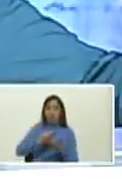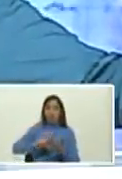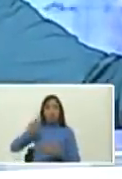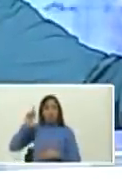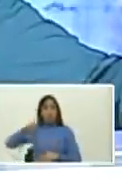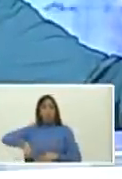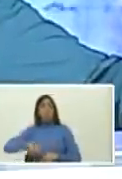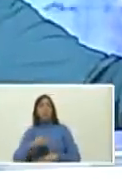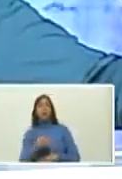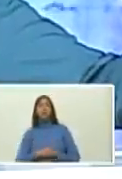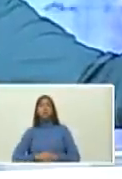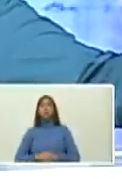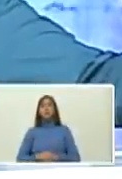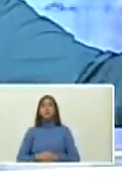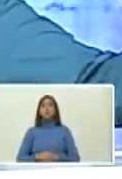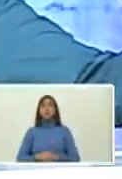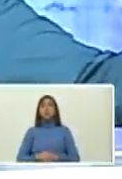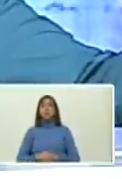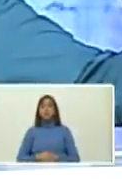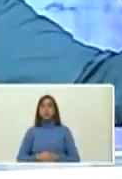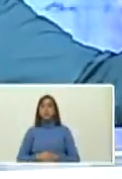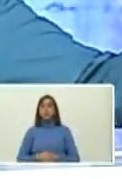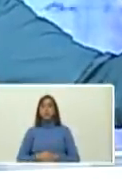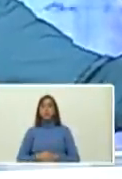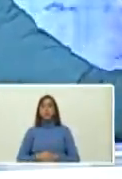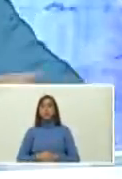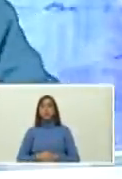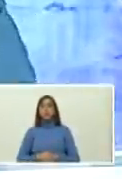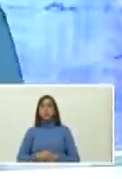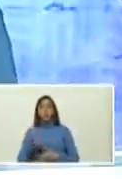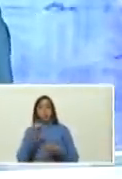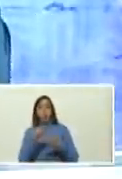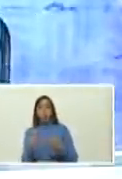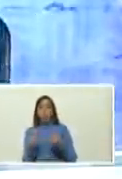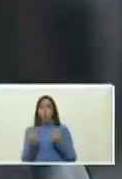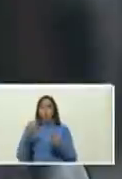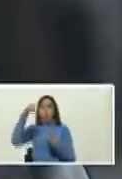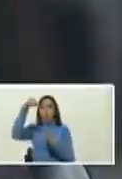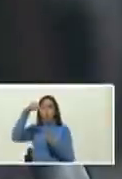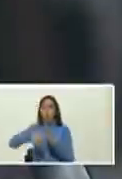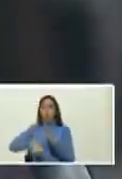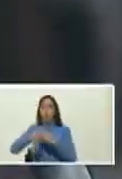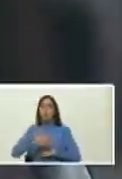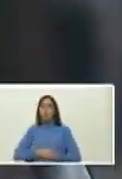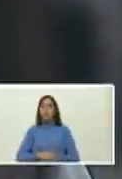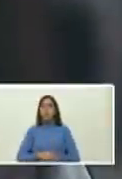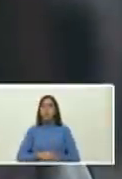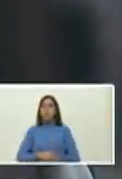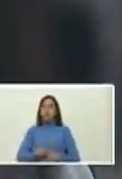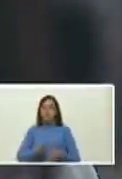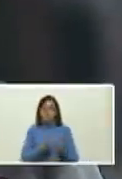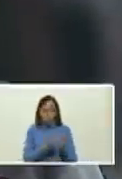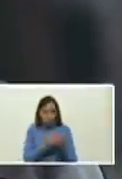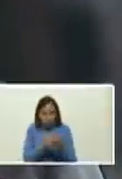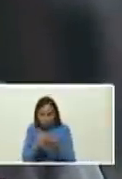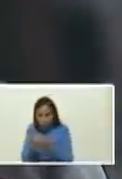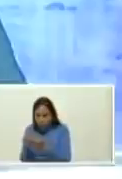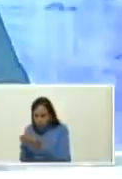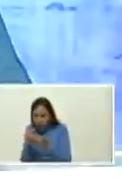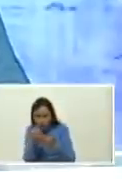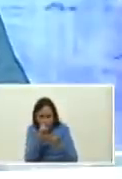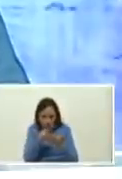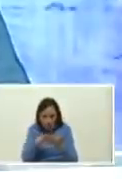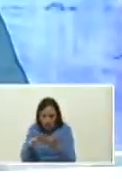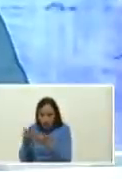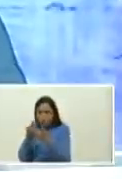Silia es una gran lectora una sicaria de la lectura agarra y mata los libros se los